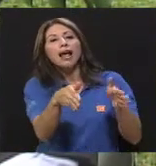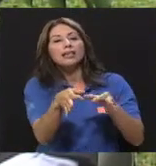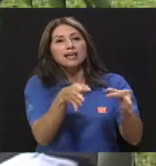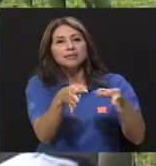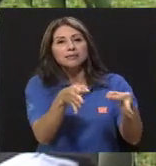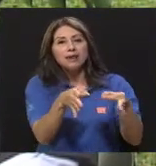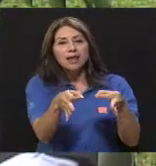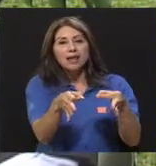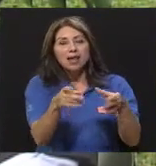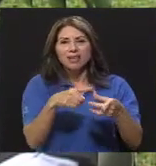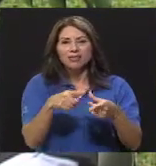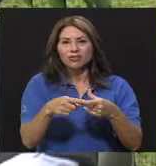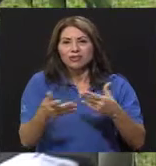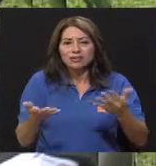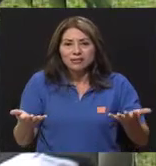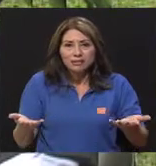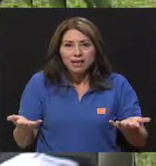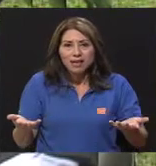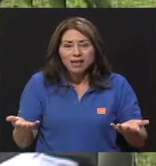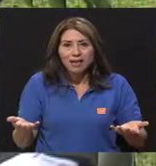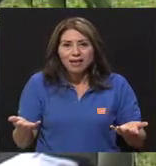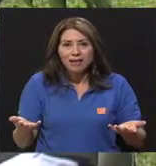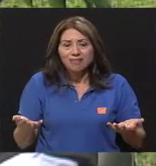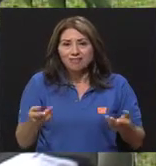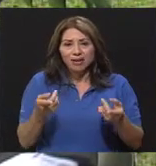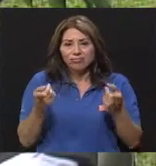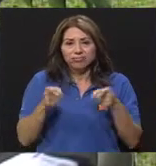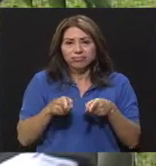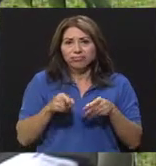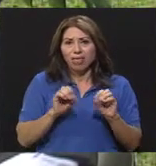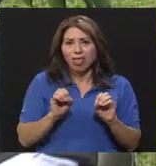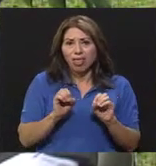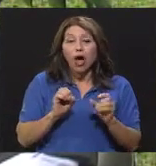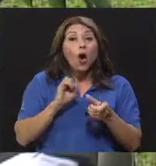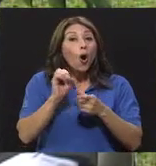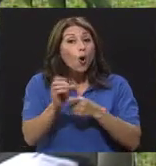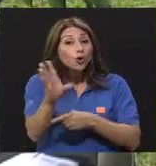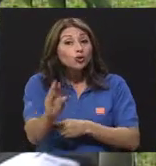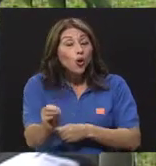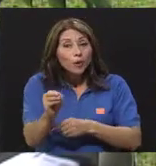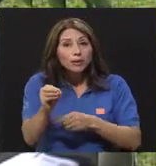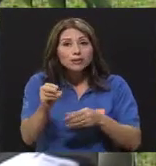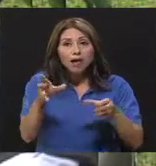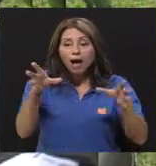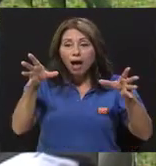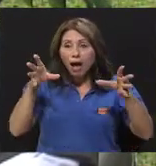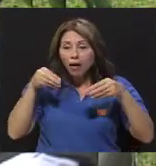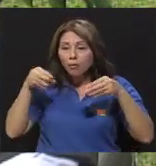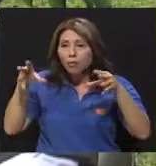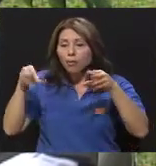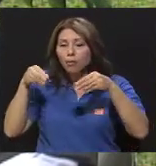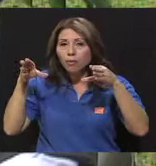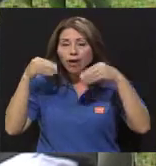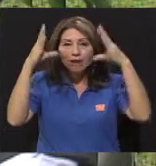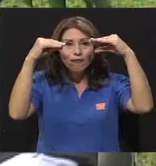Entonces, ni uno ni otro ocurre o lo que adquieren es más bien desinformación.